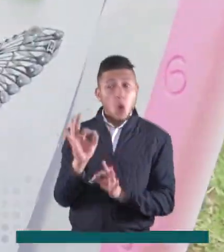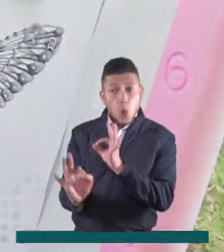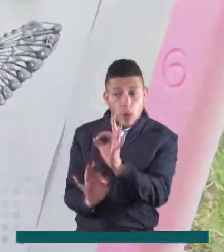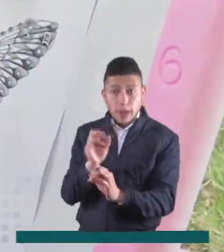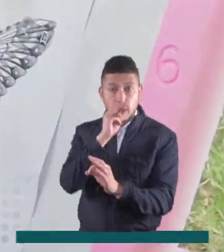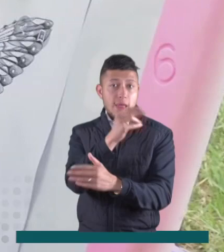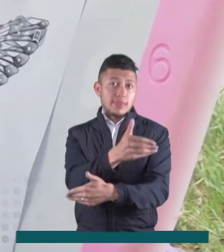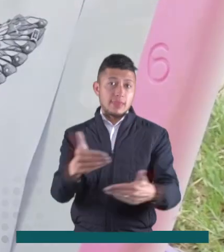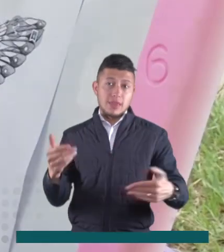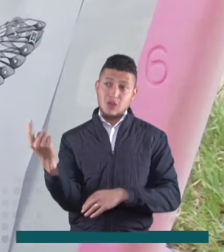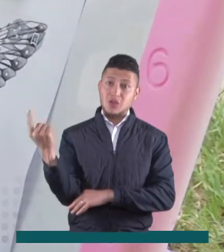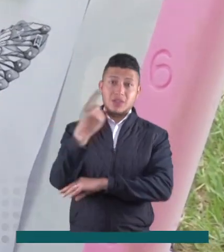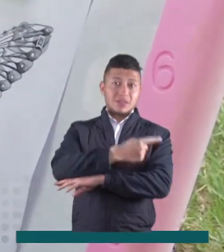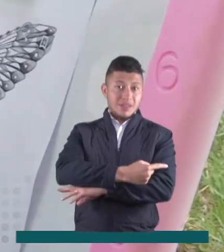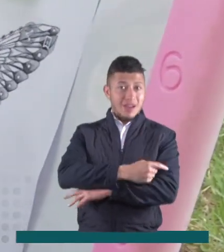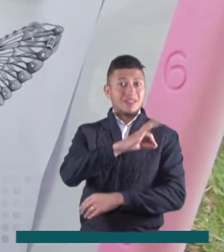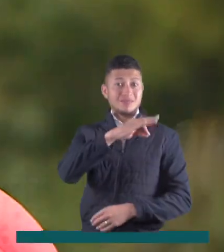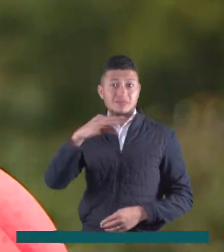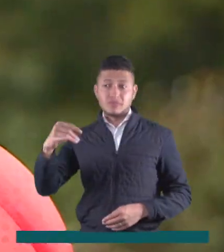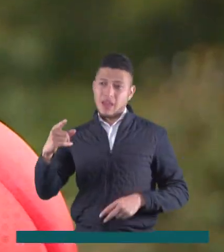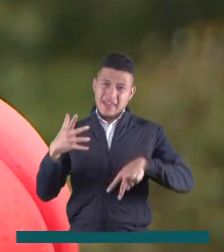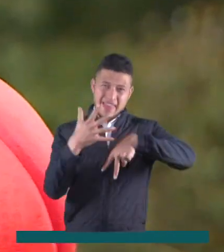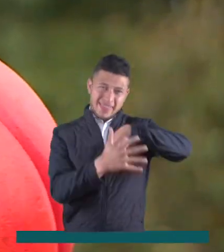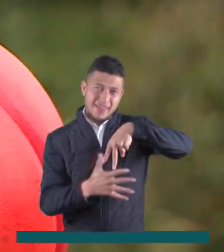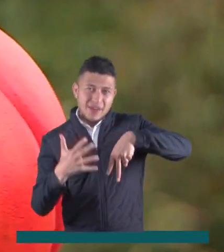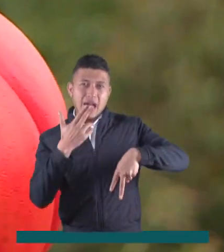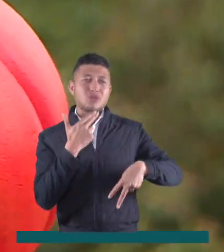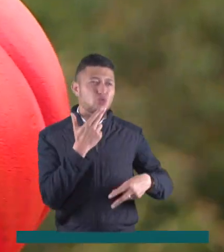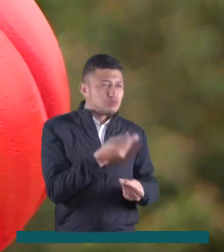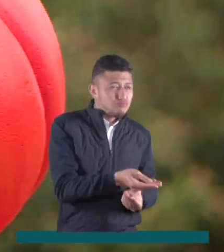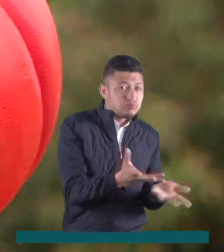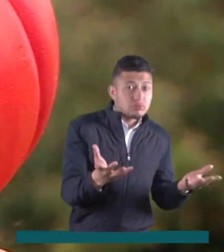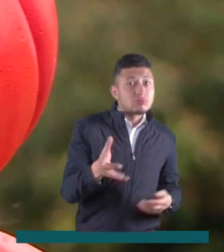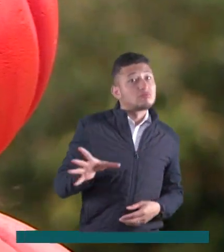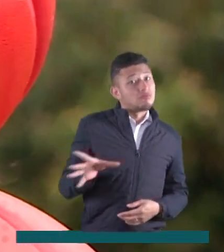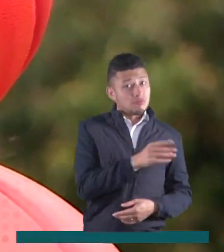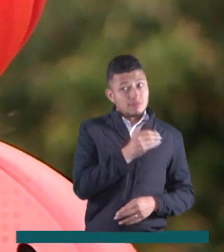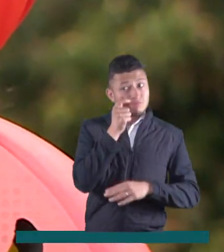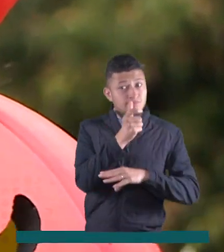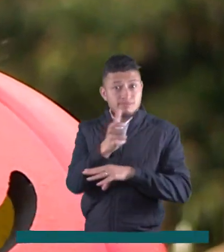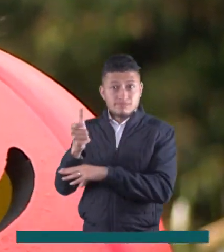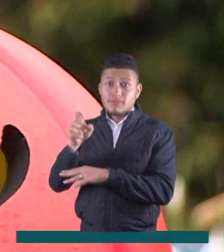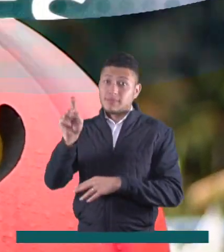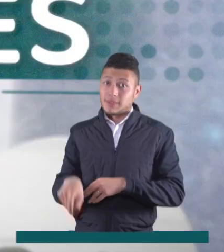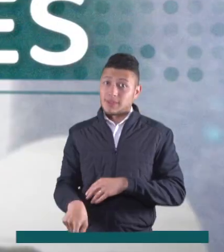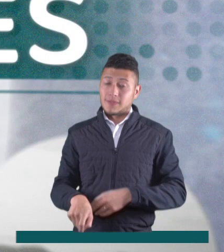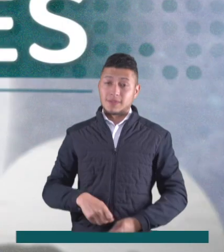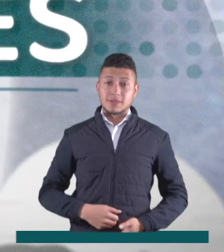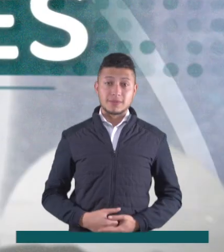cuidar a los niños en su día. En medio de disfraces y dulces, los ojos deben estar más abiertos.